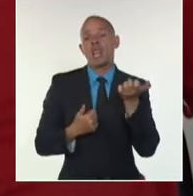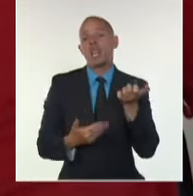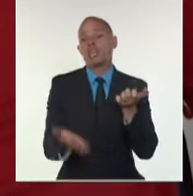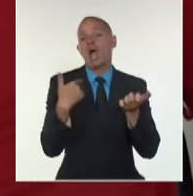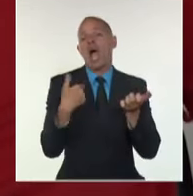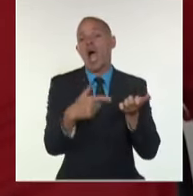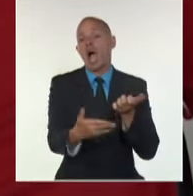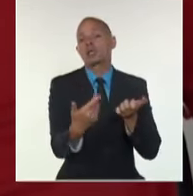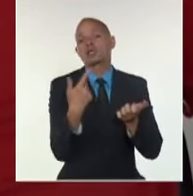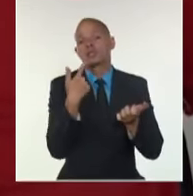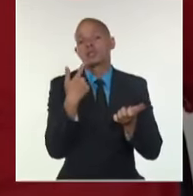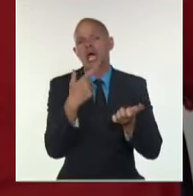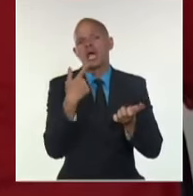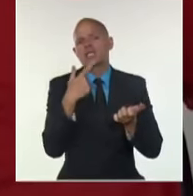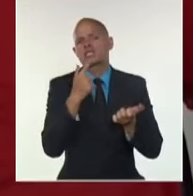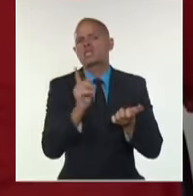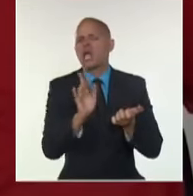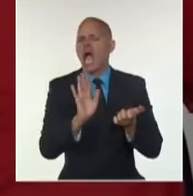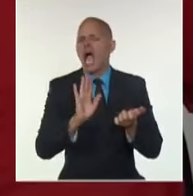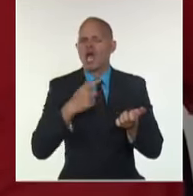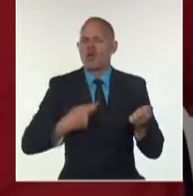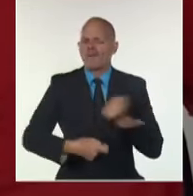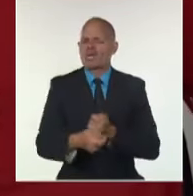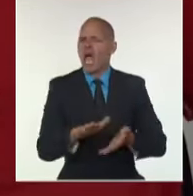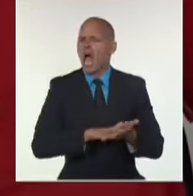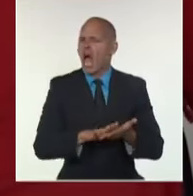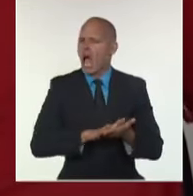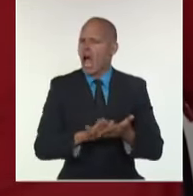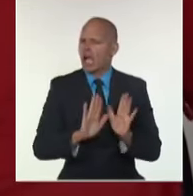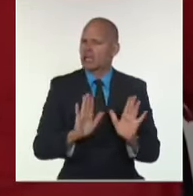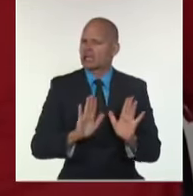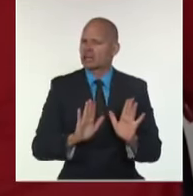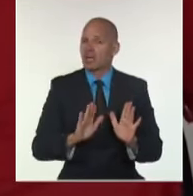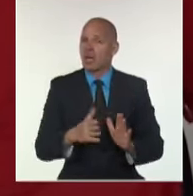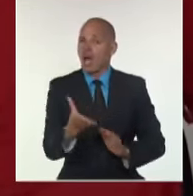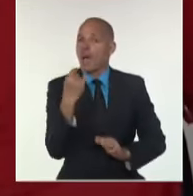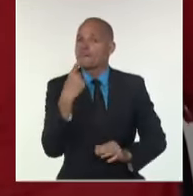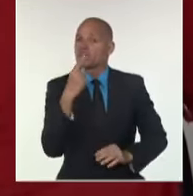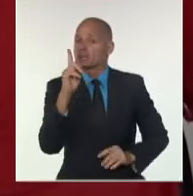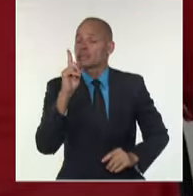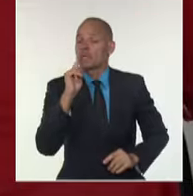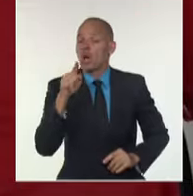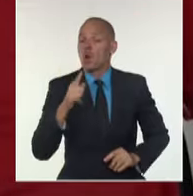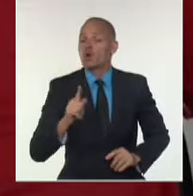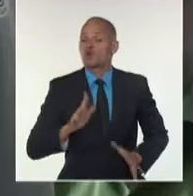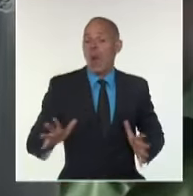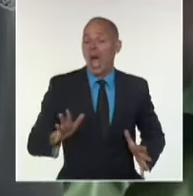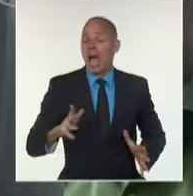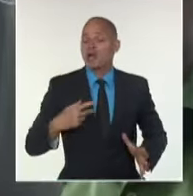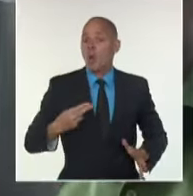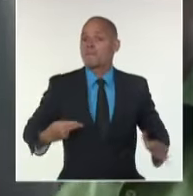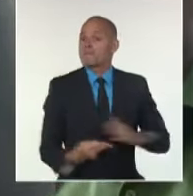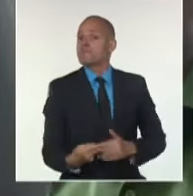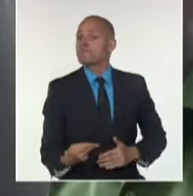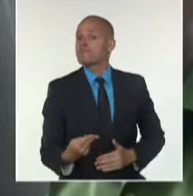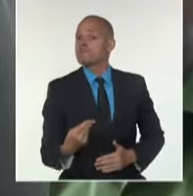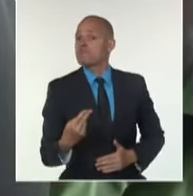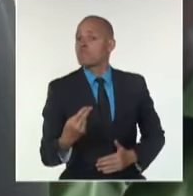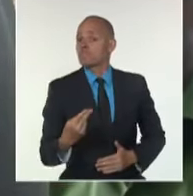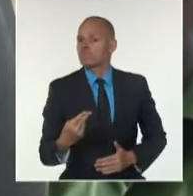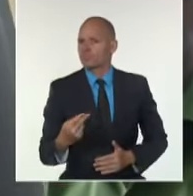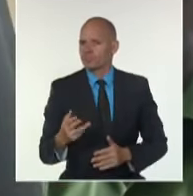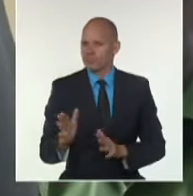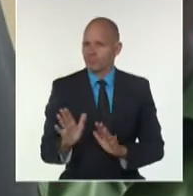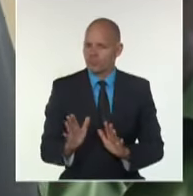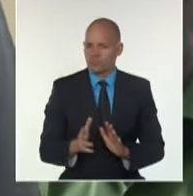no iba a pasar nada. Me dijeron, si te mueves, te pincho. Mediante una llamada al